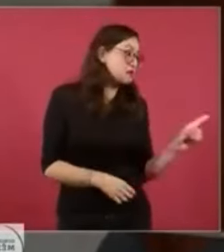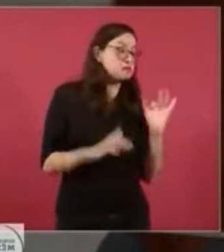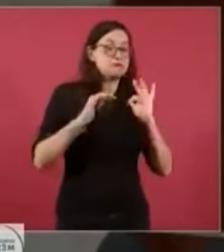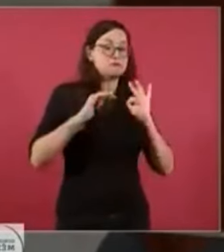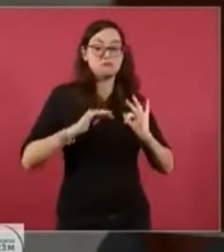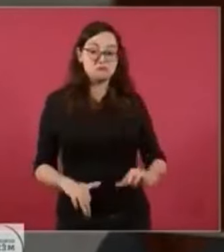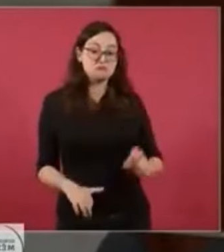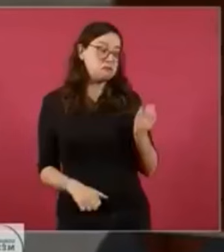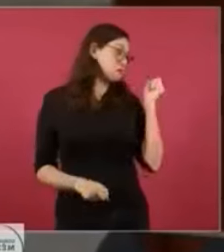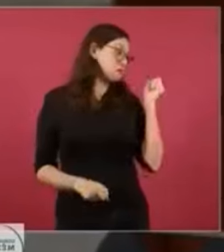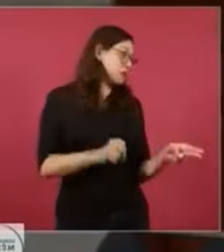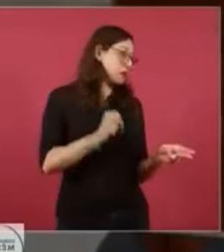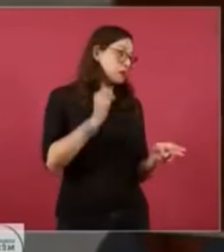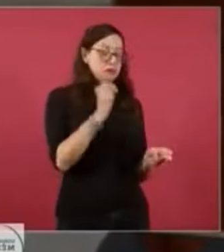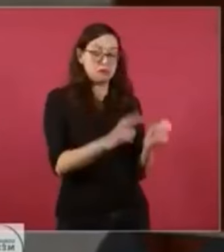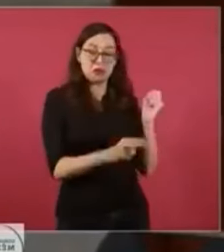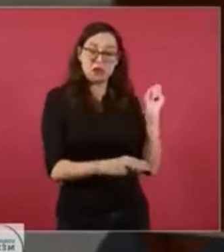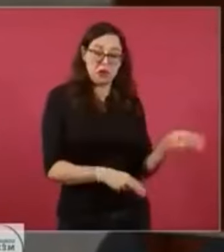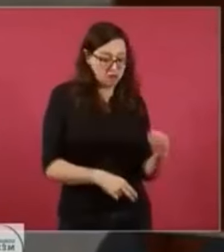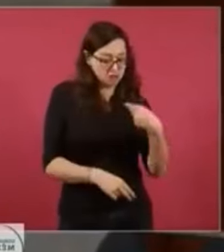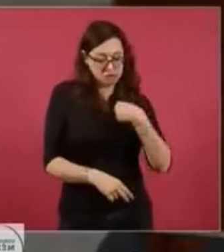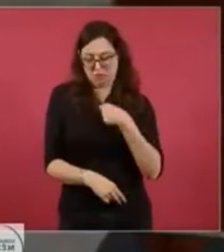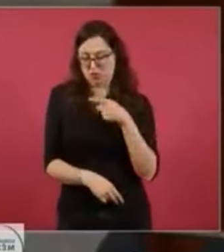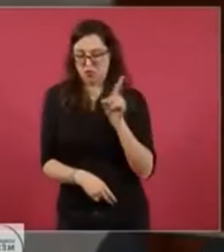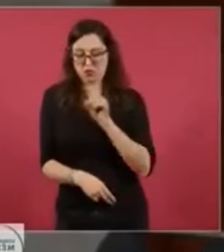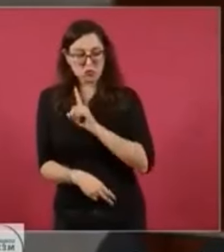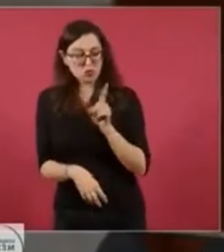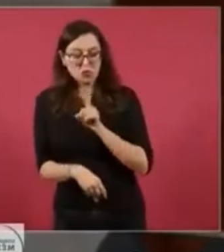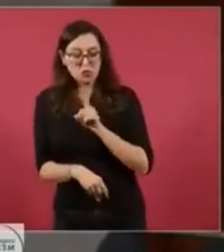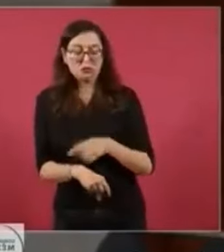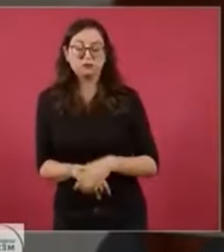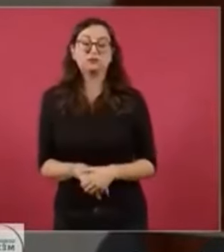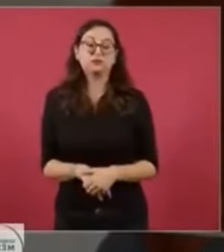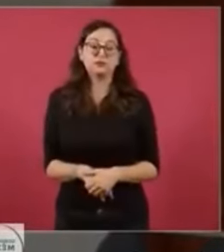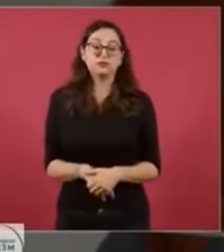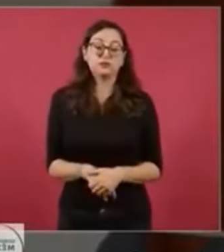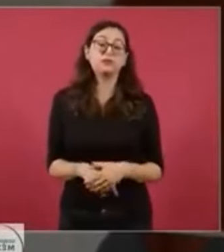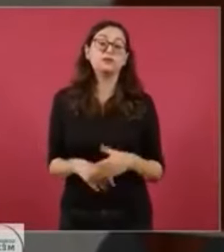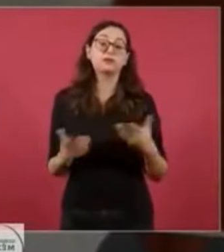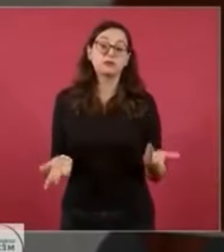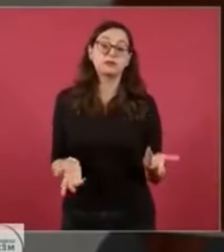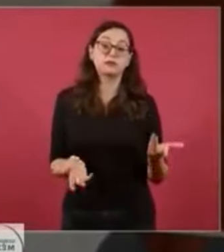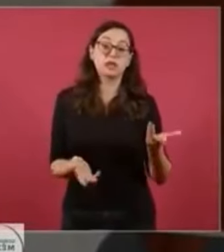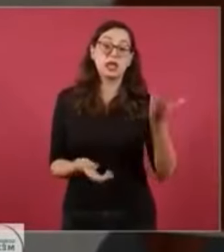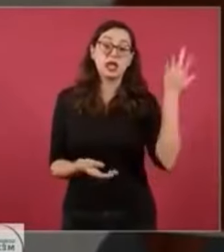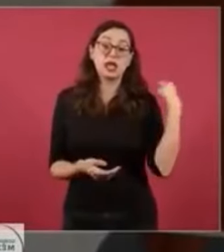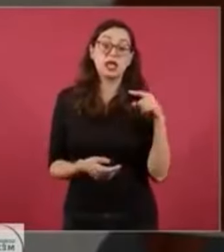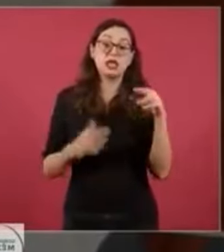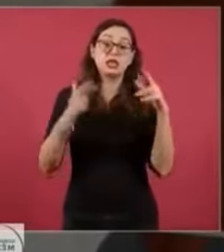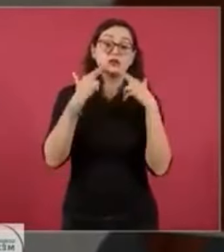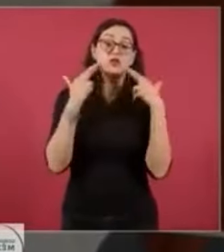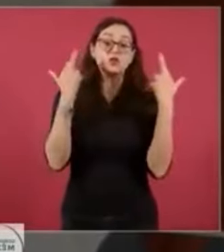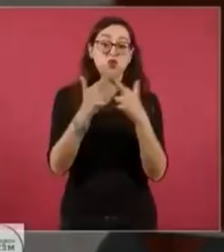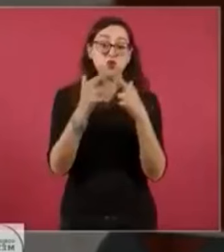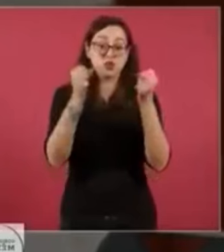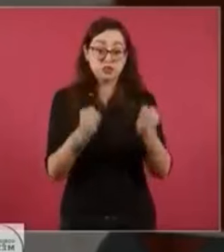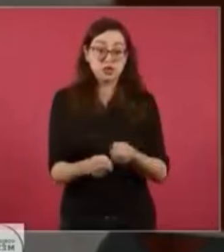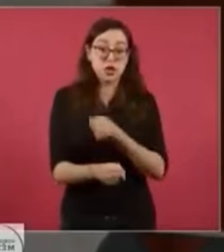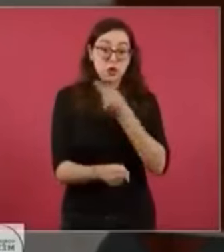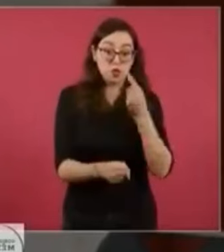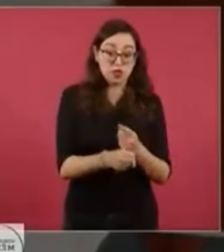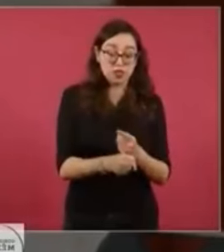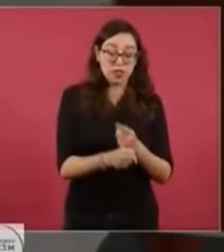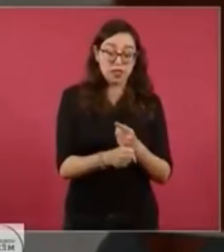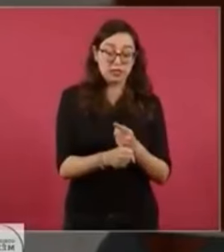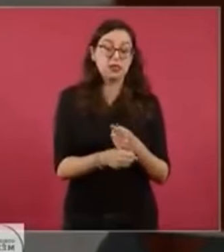no me permitieron entrar, fui la única reportera que no dejaron entrar a la reunión de seguridad, me dejaron